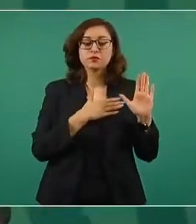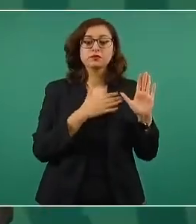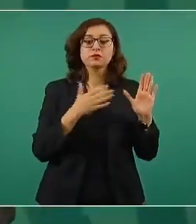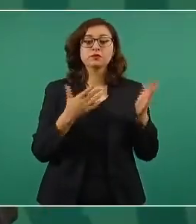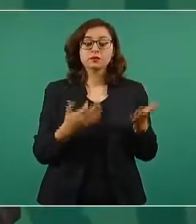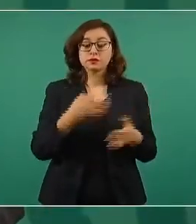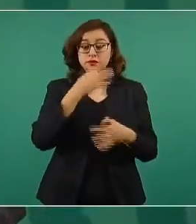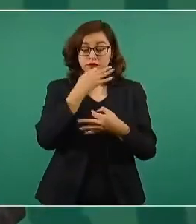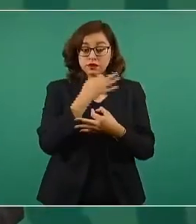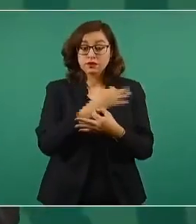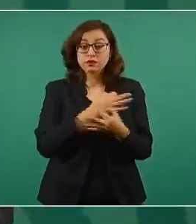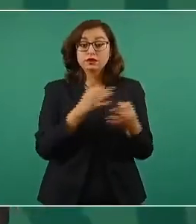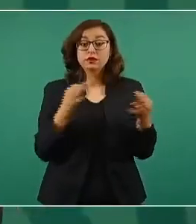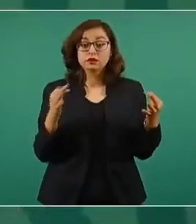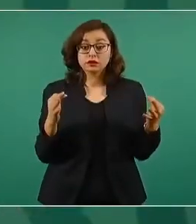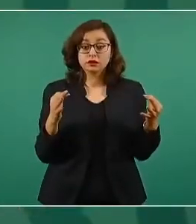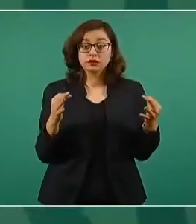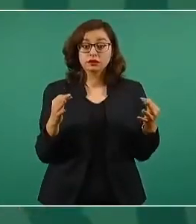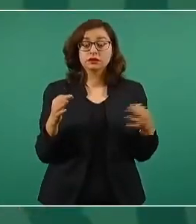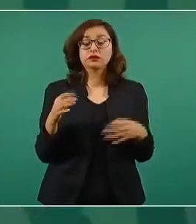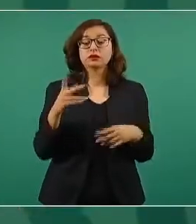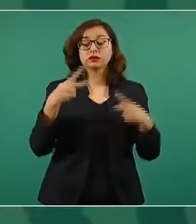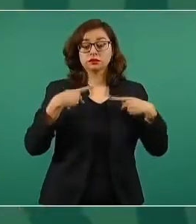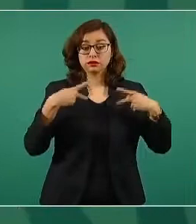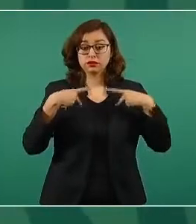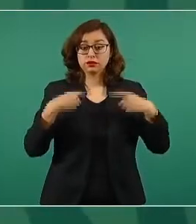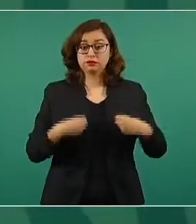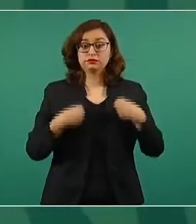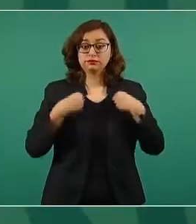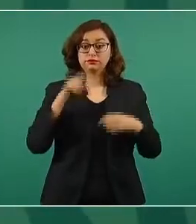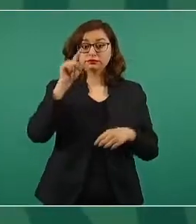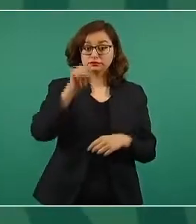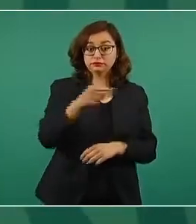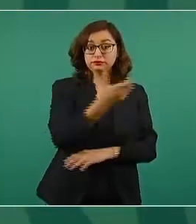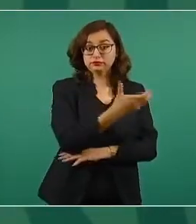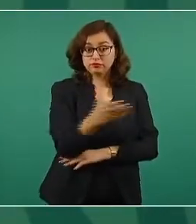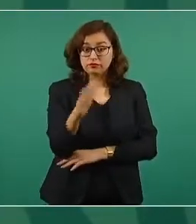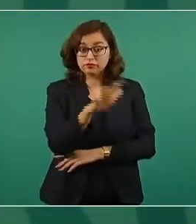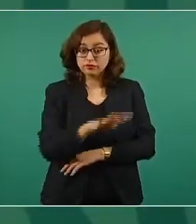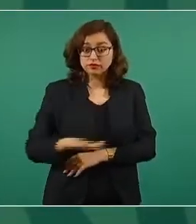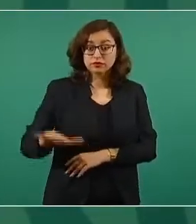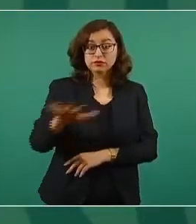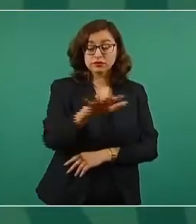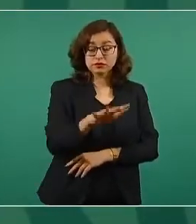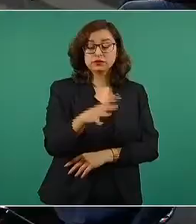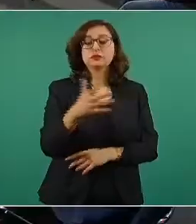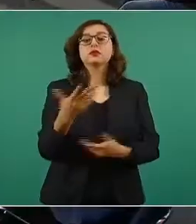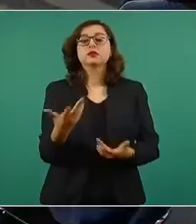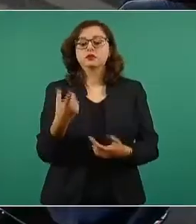a los que consumen agua, a los agricultores, que vamos a cumplir